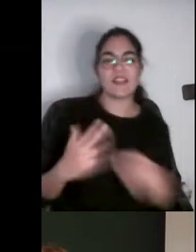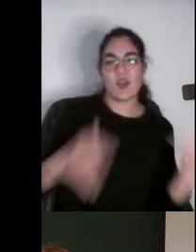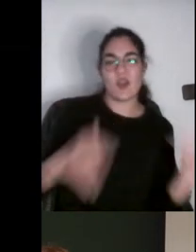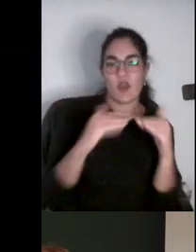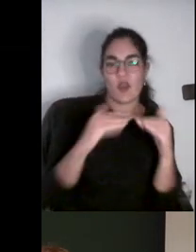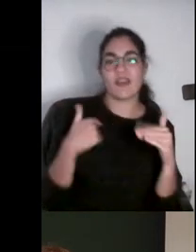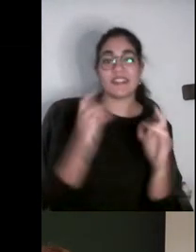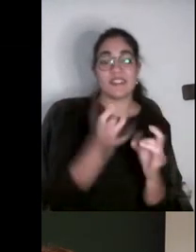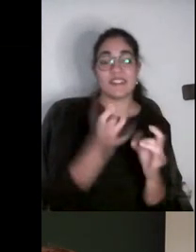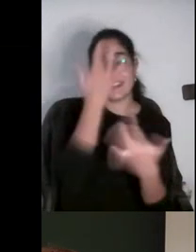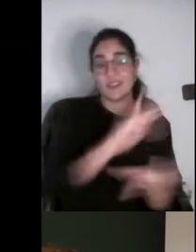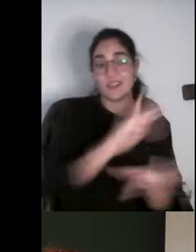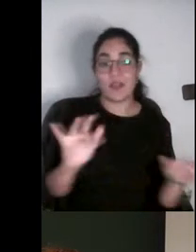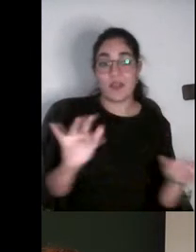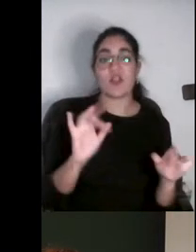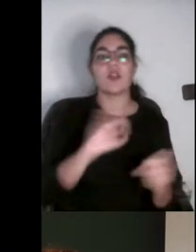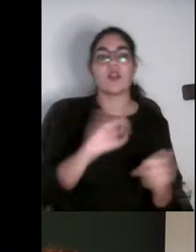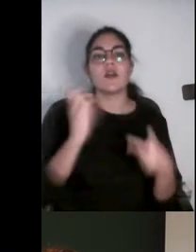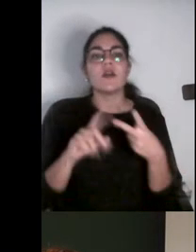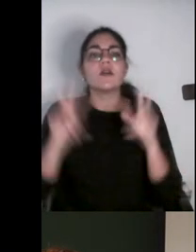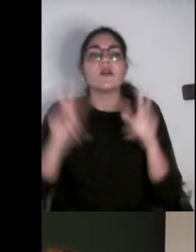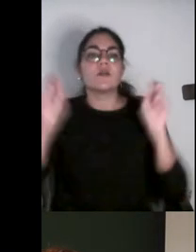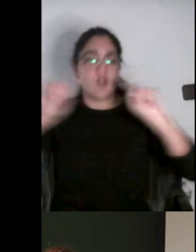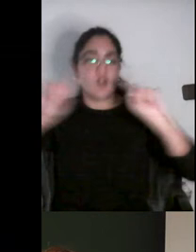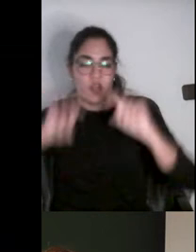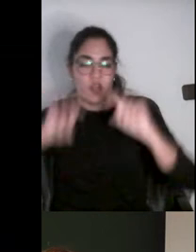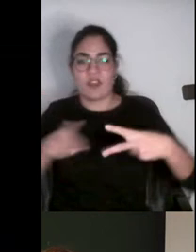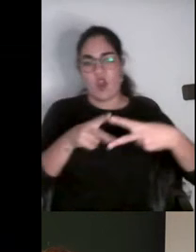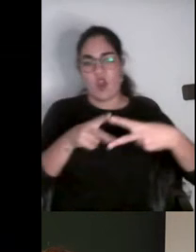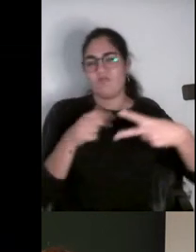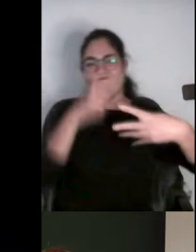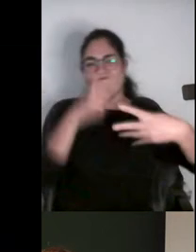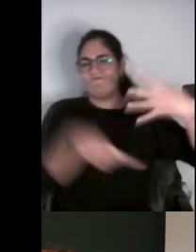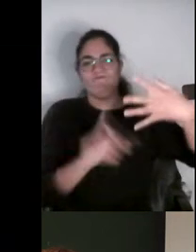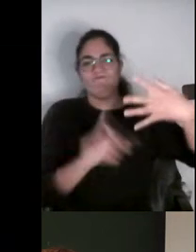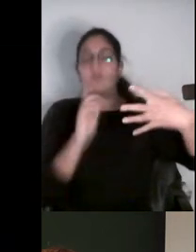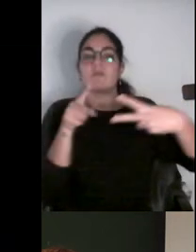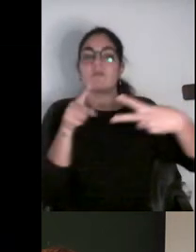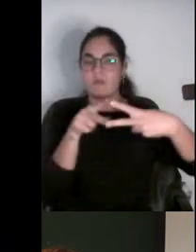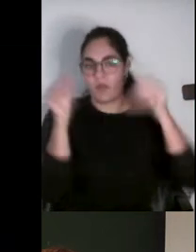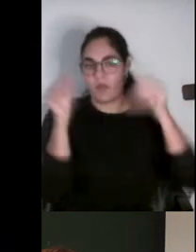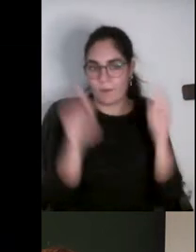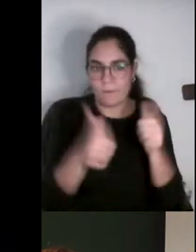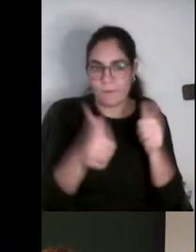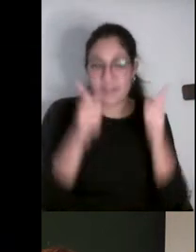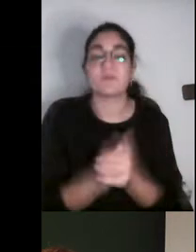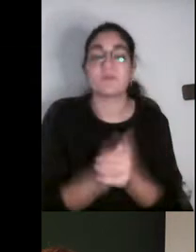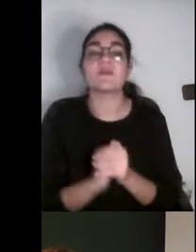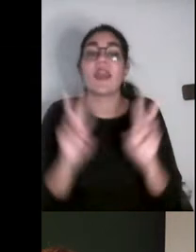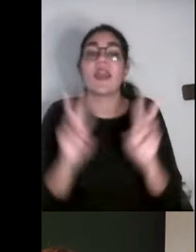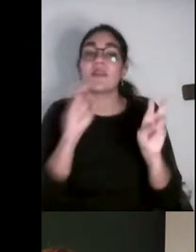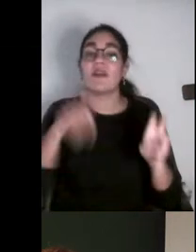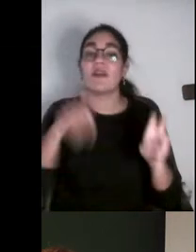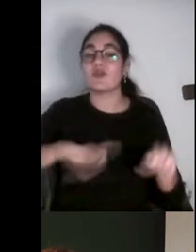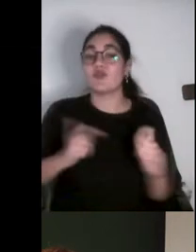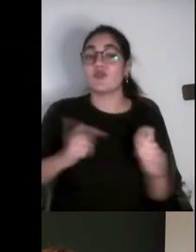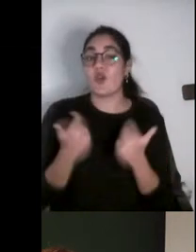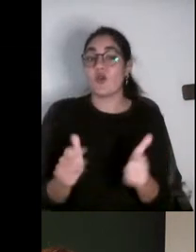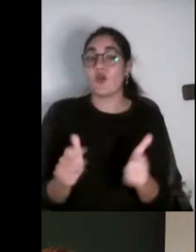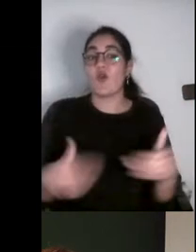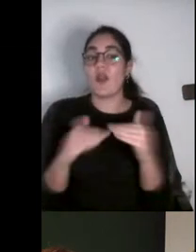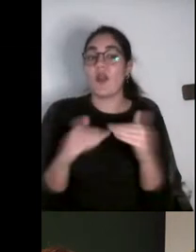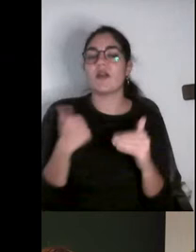docencia e investigación. En concreto, la unidad de igualdad, en cuanto a acciones de formación, ha realizado